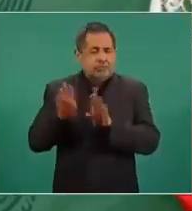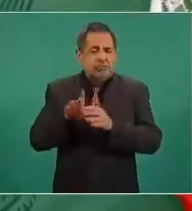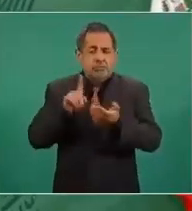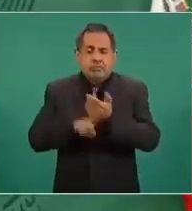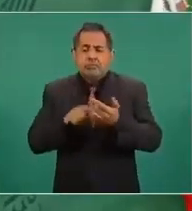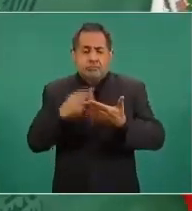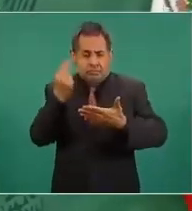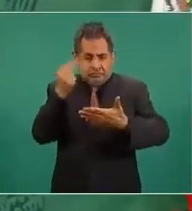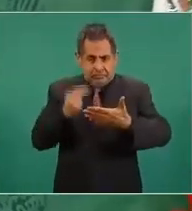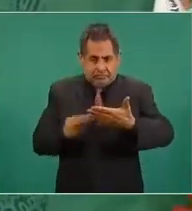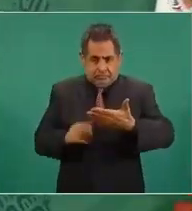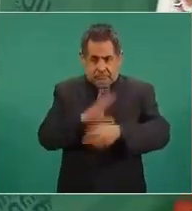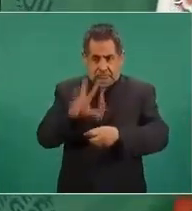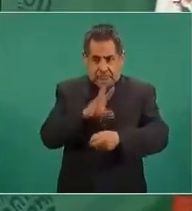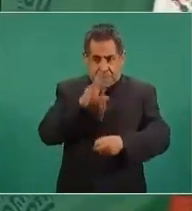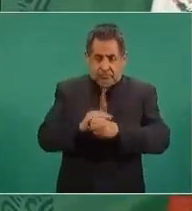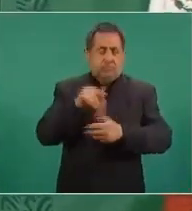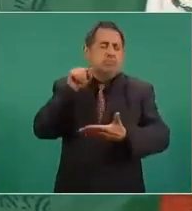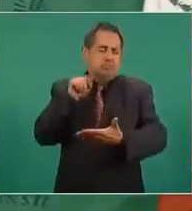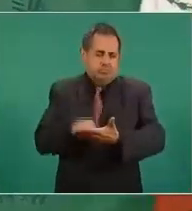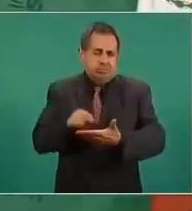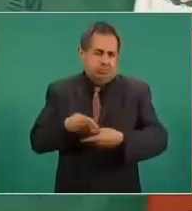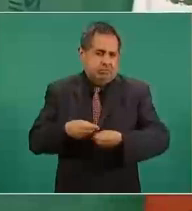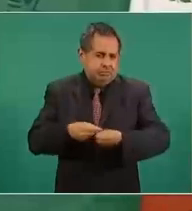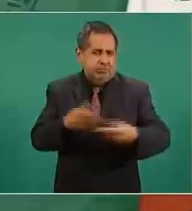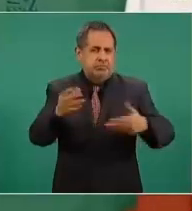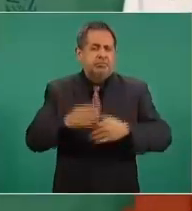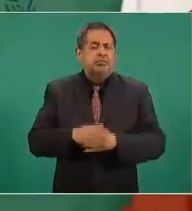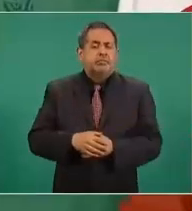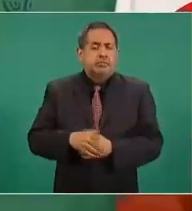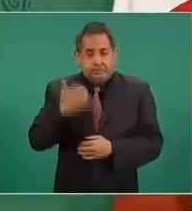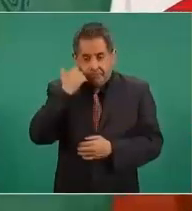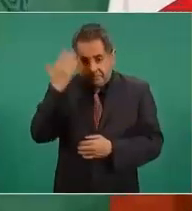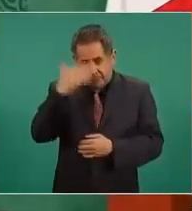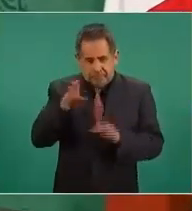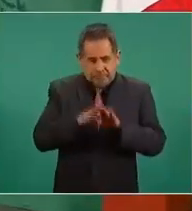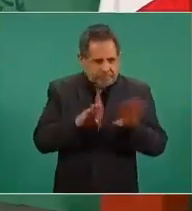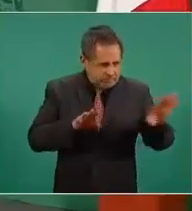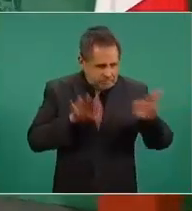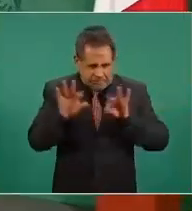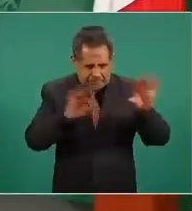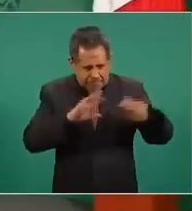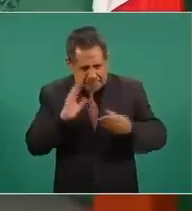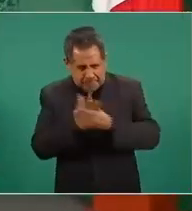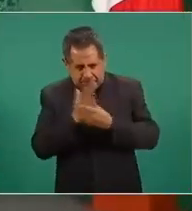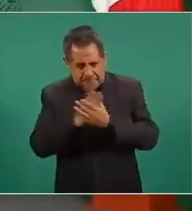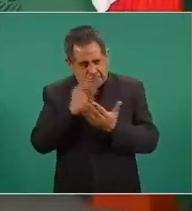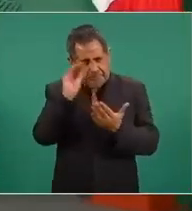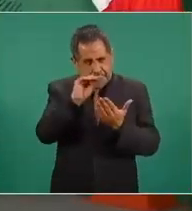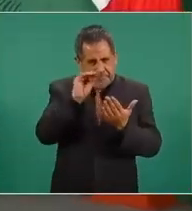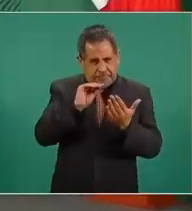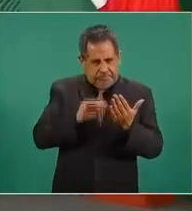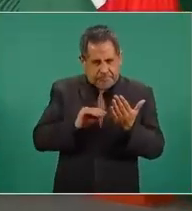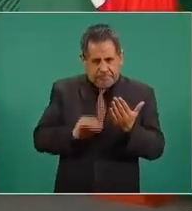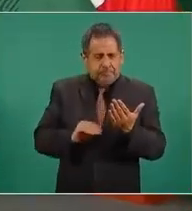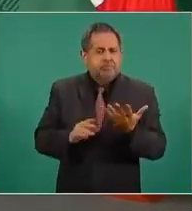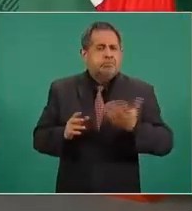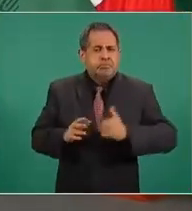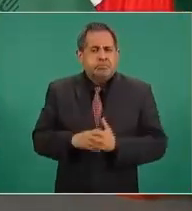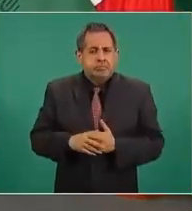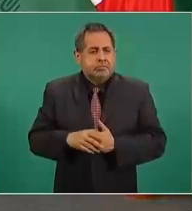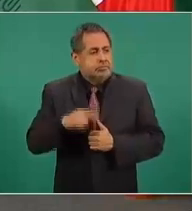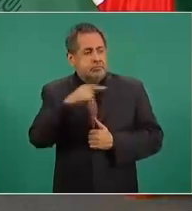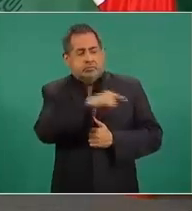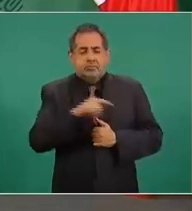se armó el expediente, cómo